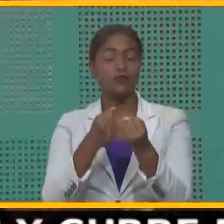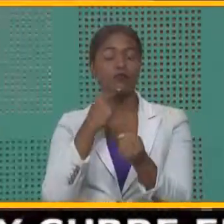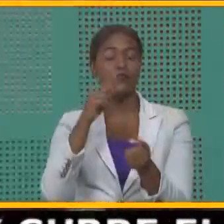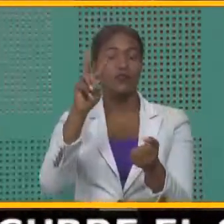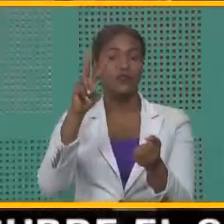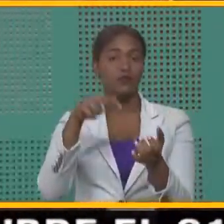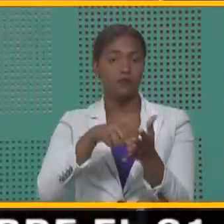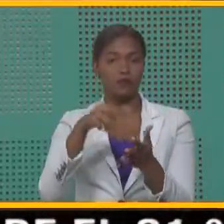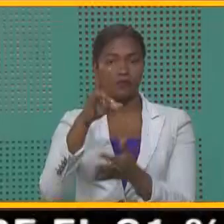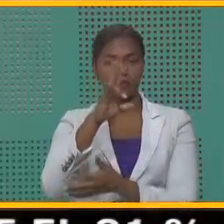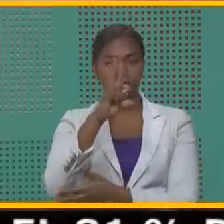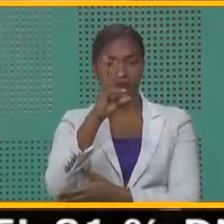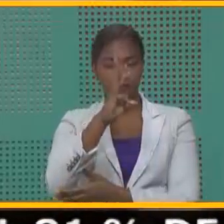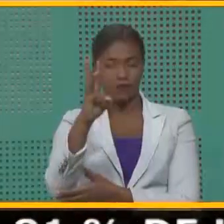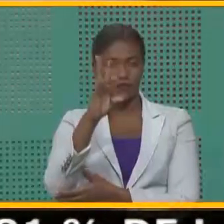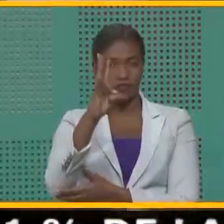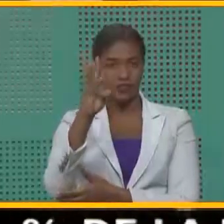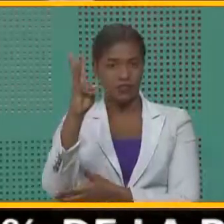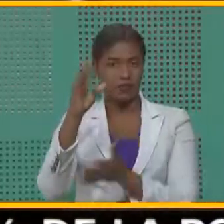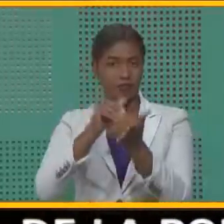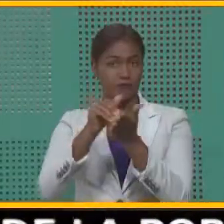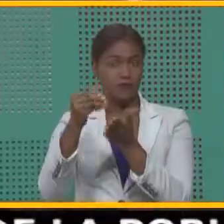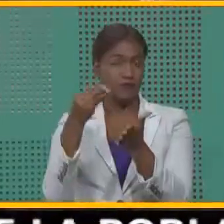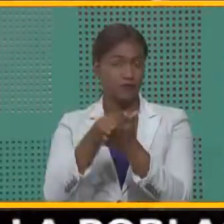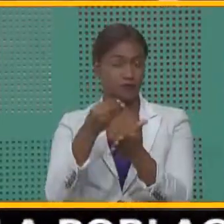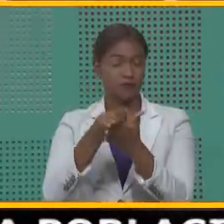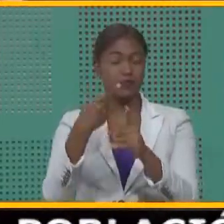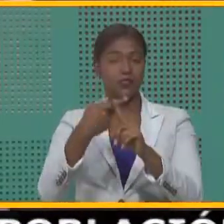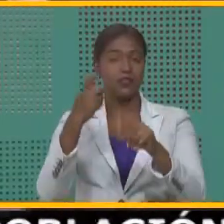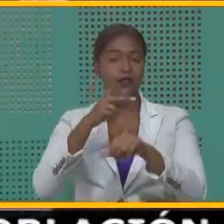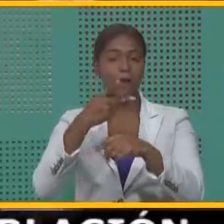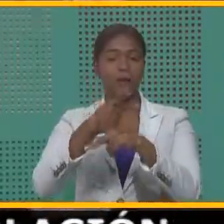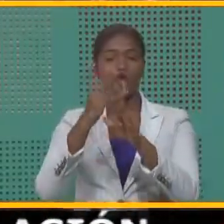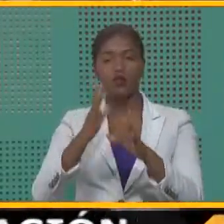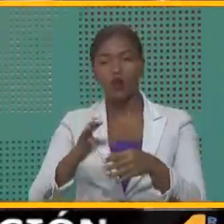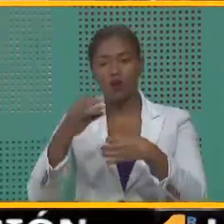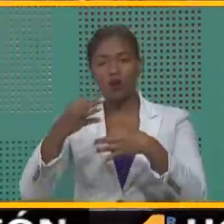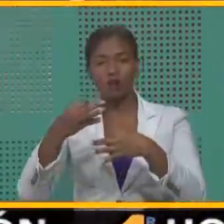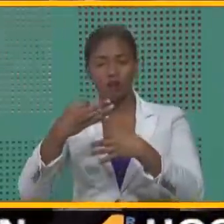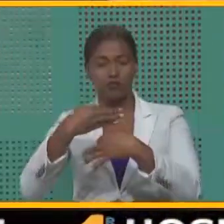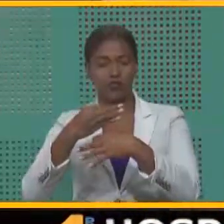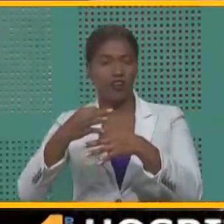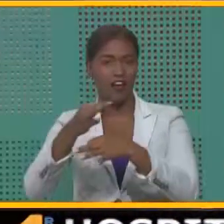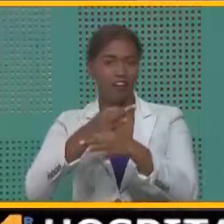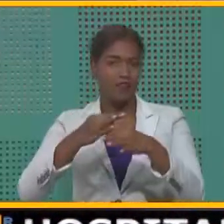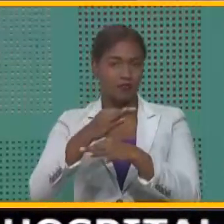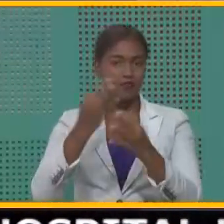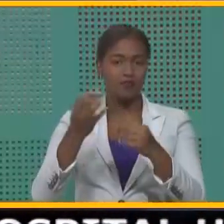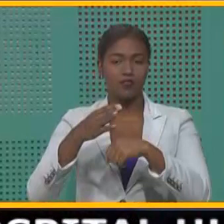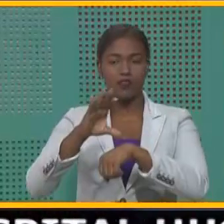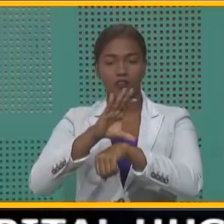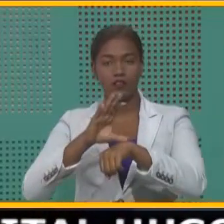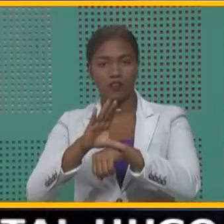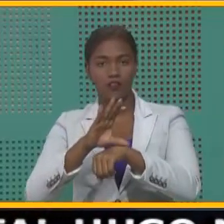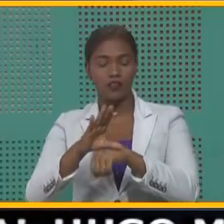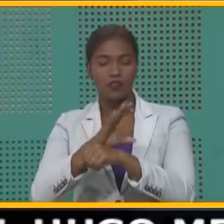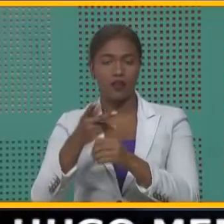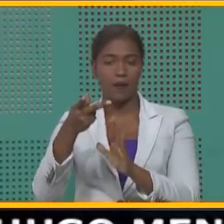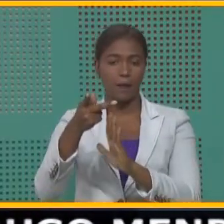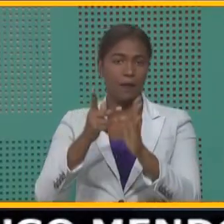.676 millones de pesos en la producción de café, cacao, plátanos,